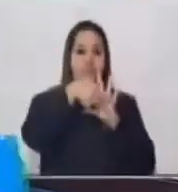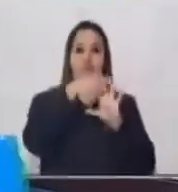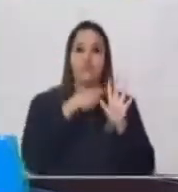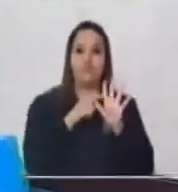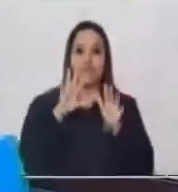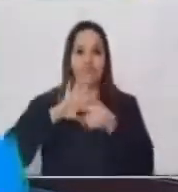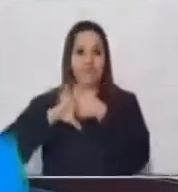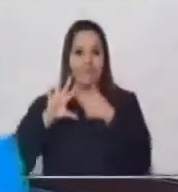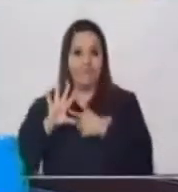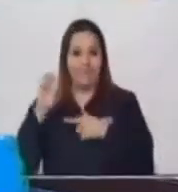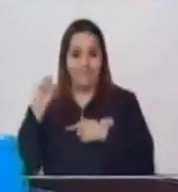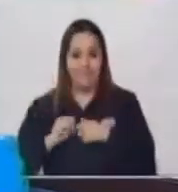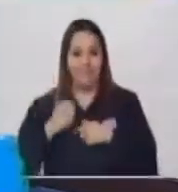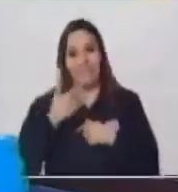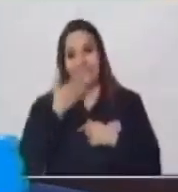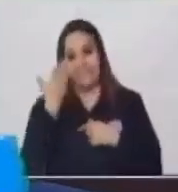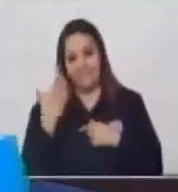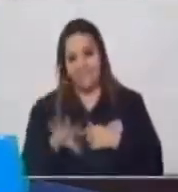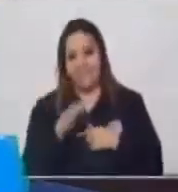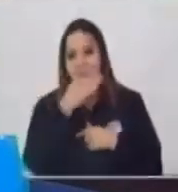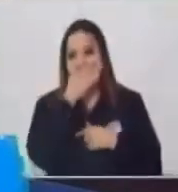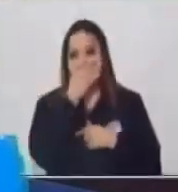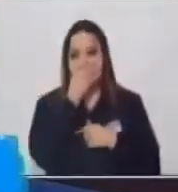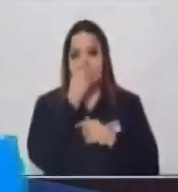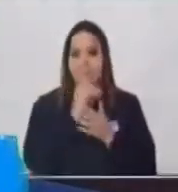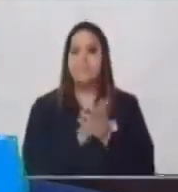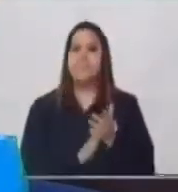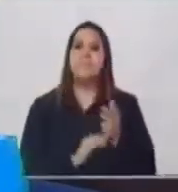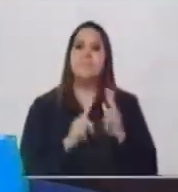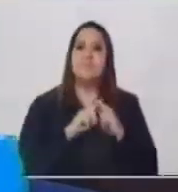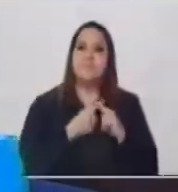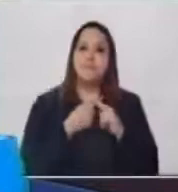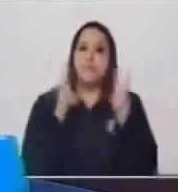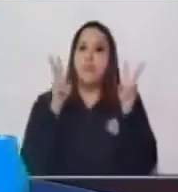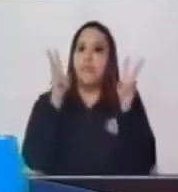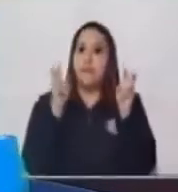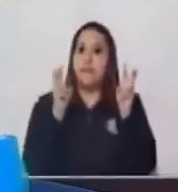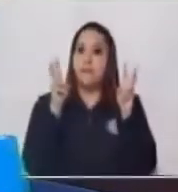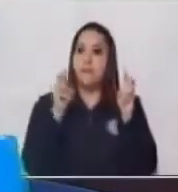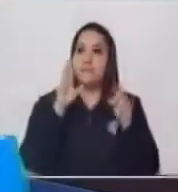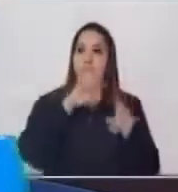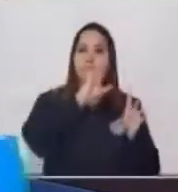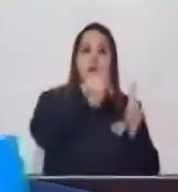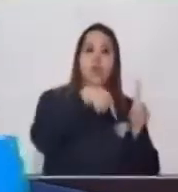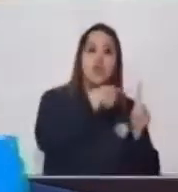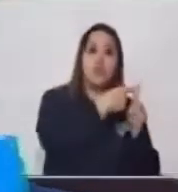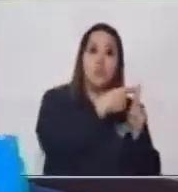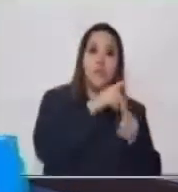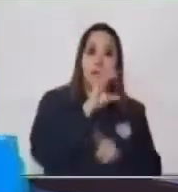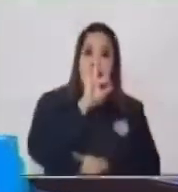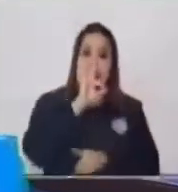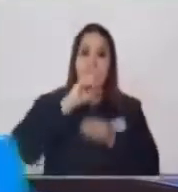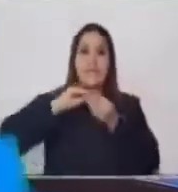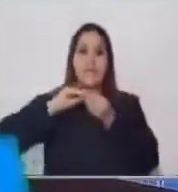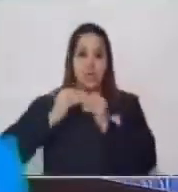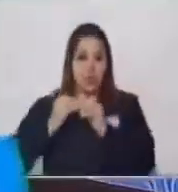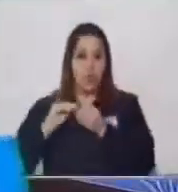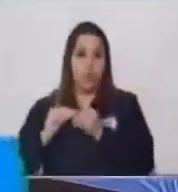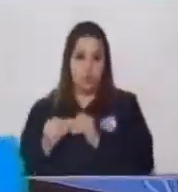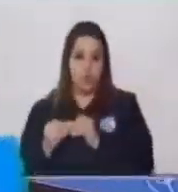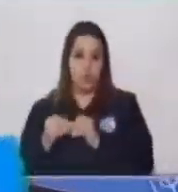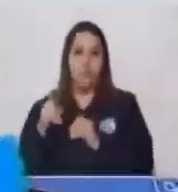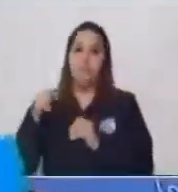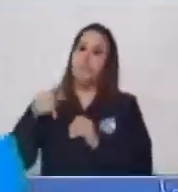Vamos a ver, vamos a dar inicio El tema es suma de 3 sumandos Vamos a